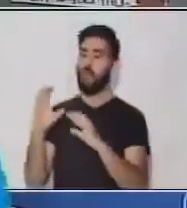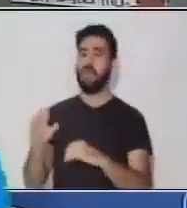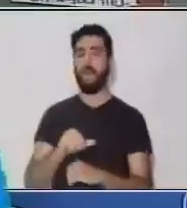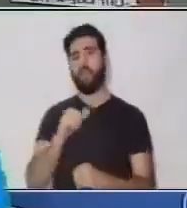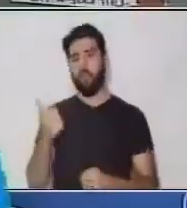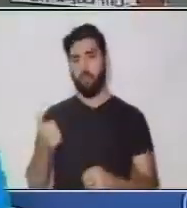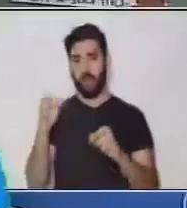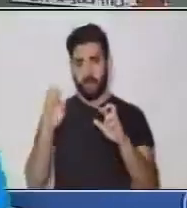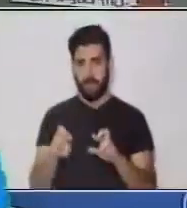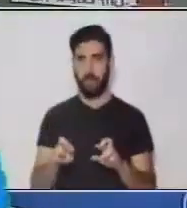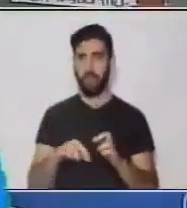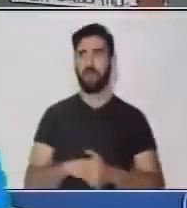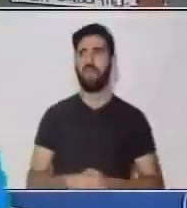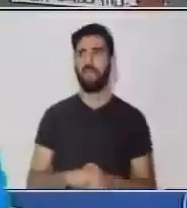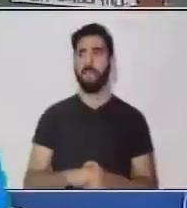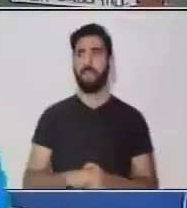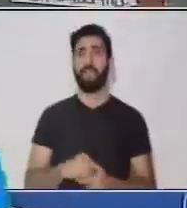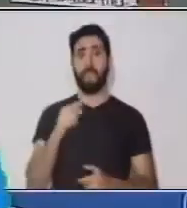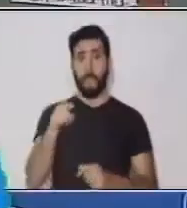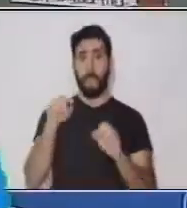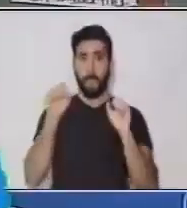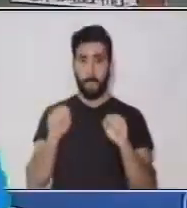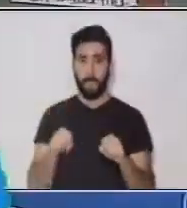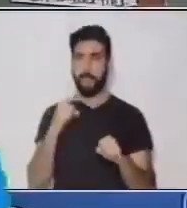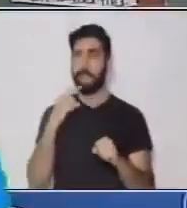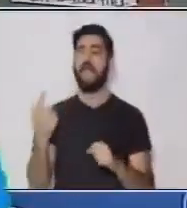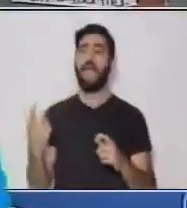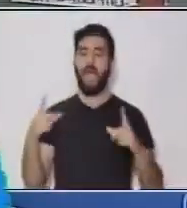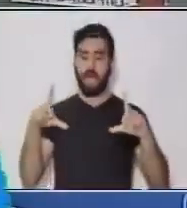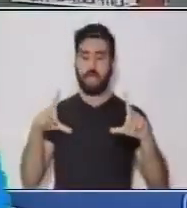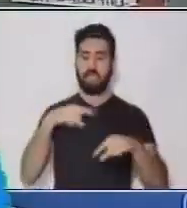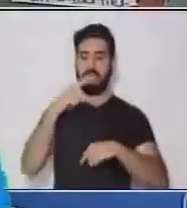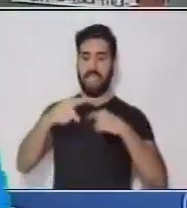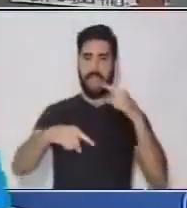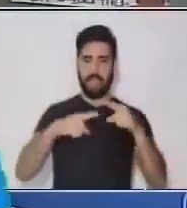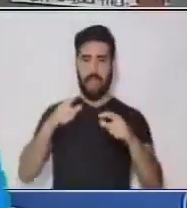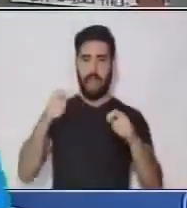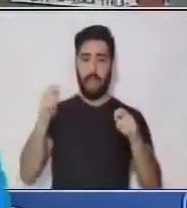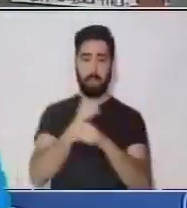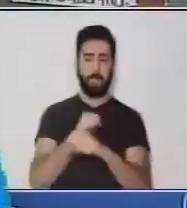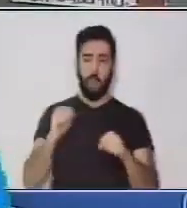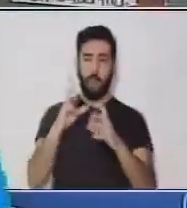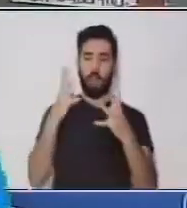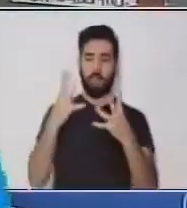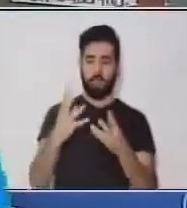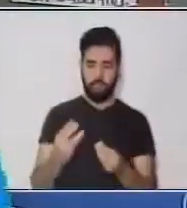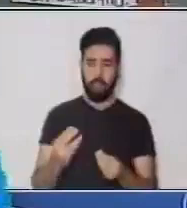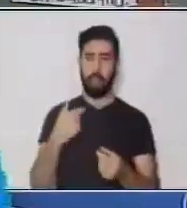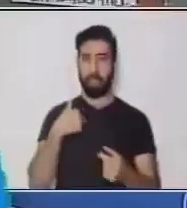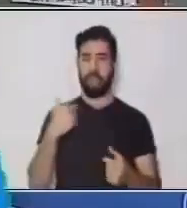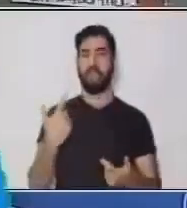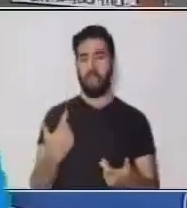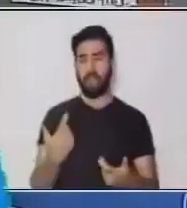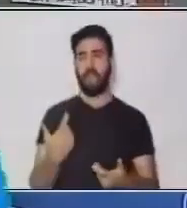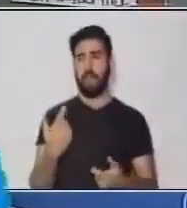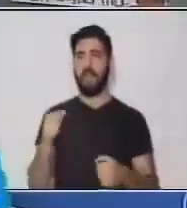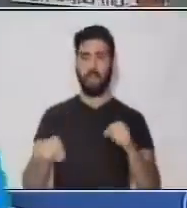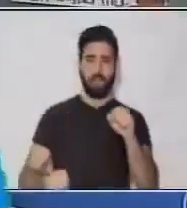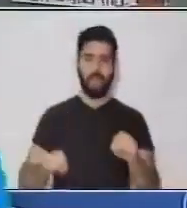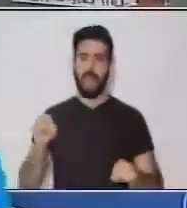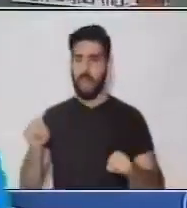demás... ¿Verdad? Yo le puedo decir... le pinchó el neumático a mi bicicleta... Tú puedes